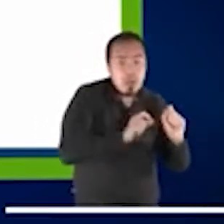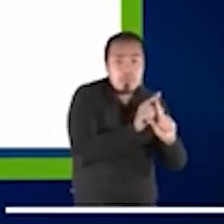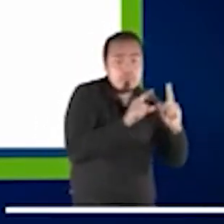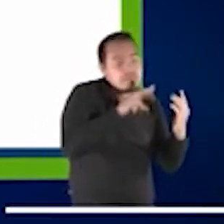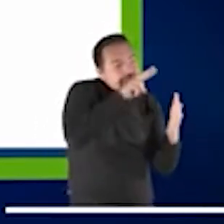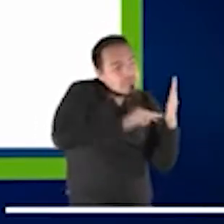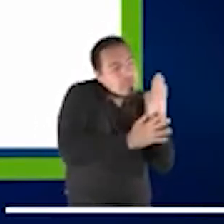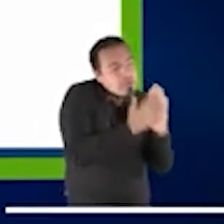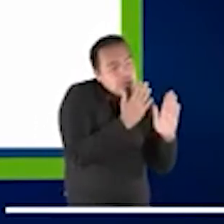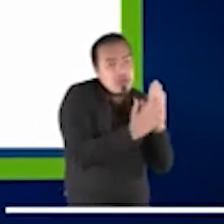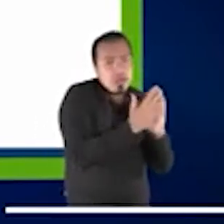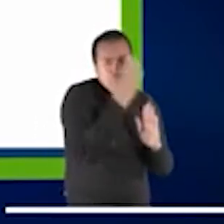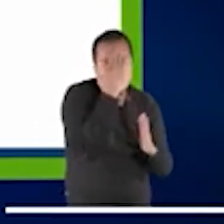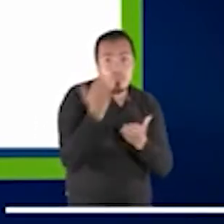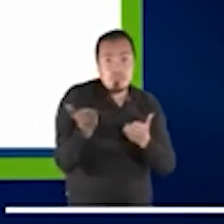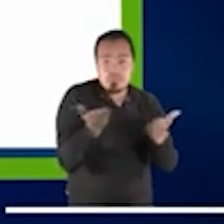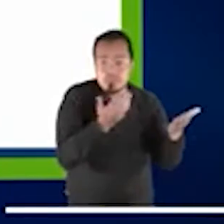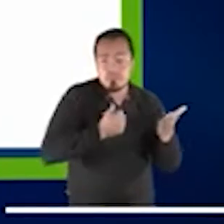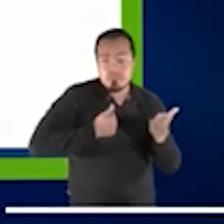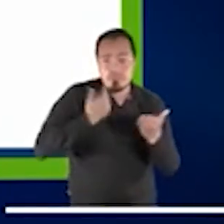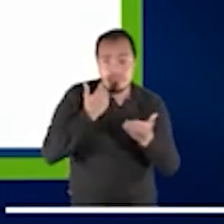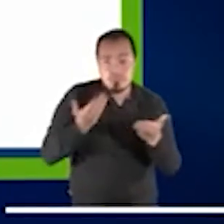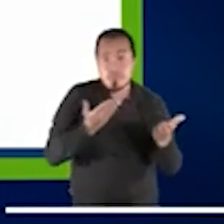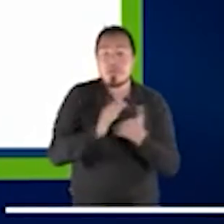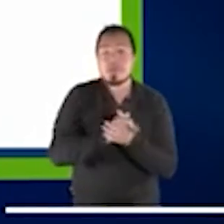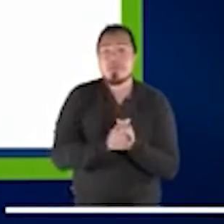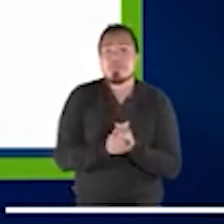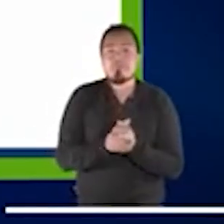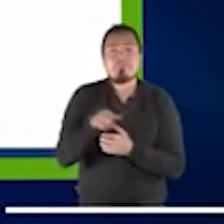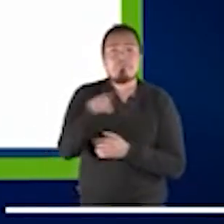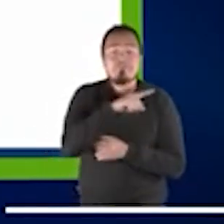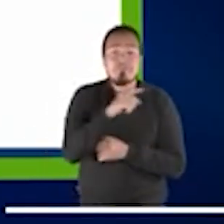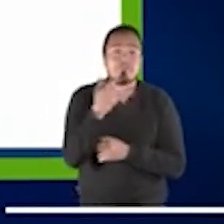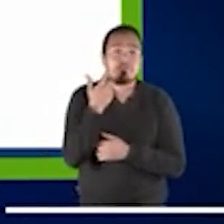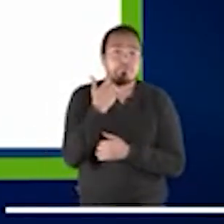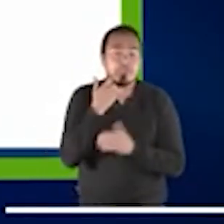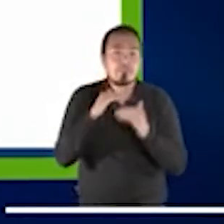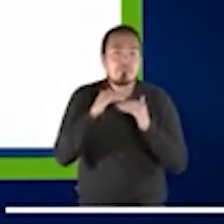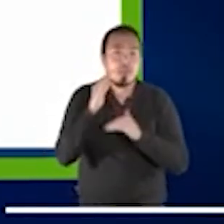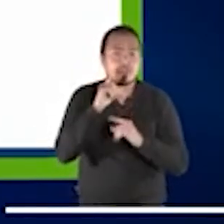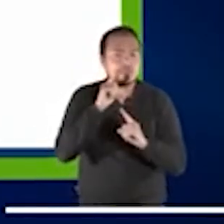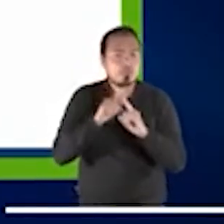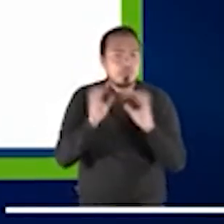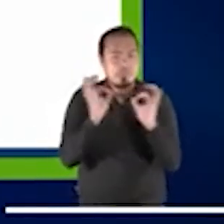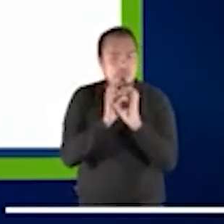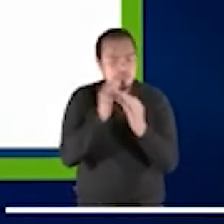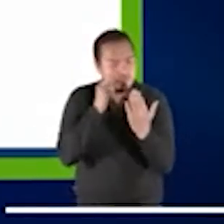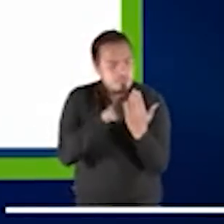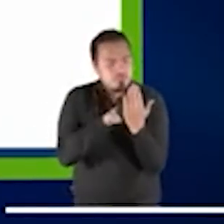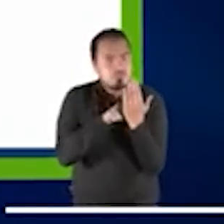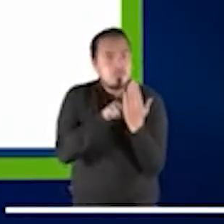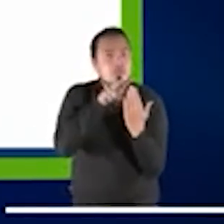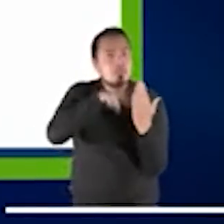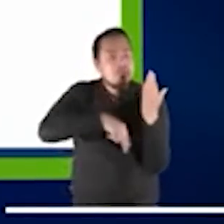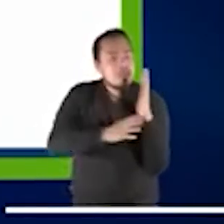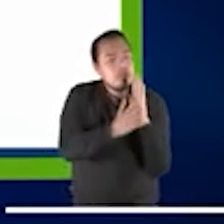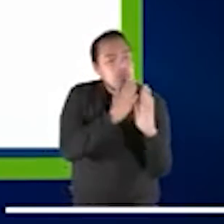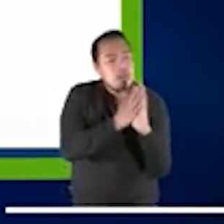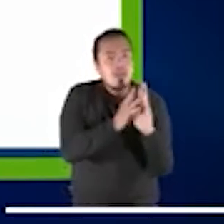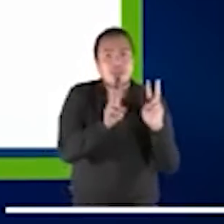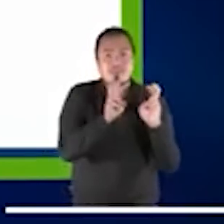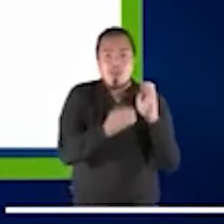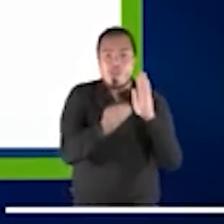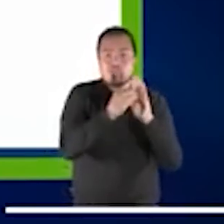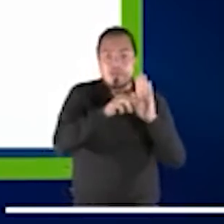quería hacer un poco un foco, primero sobre unas reglas